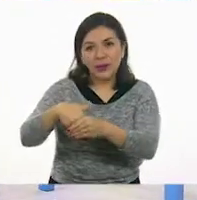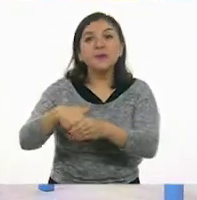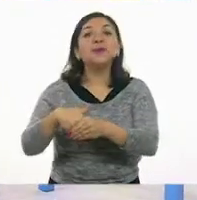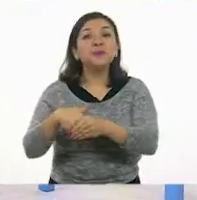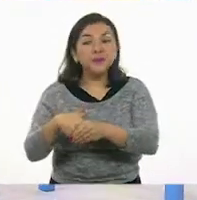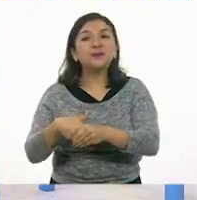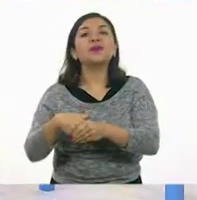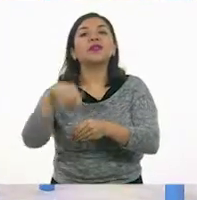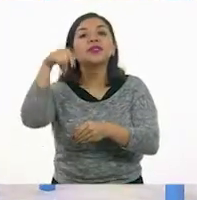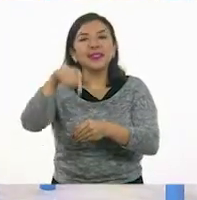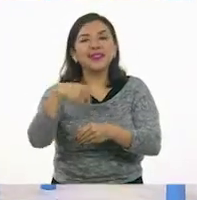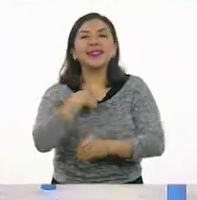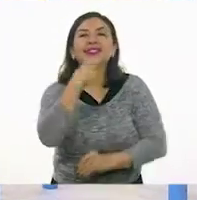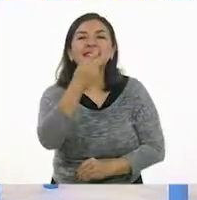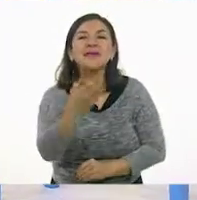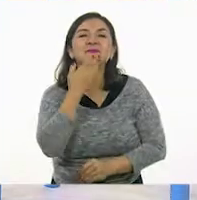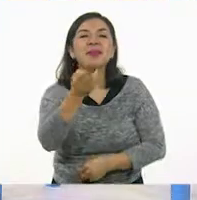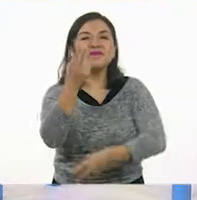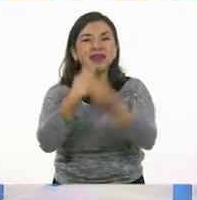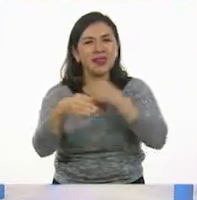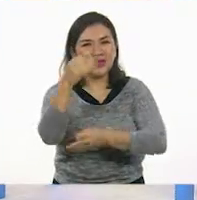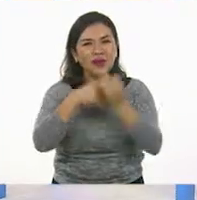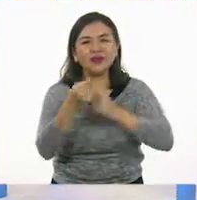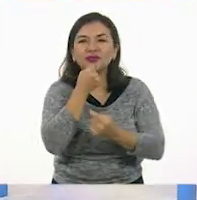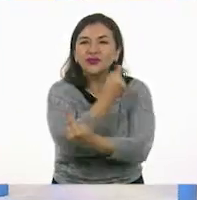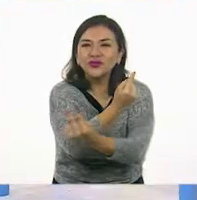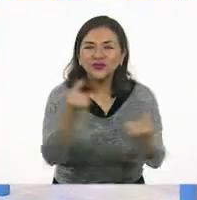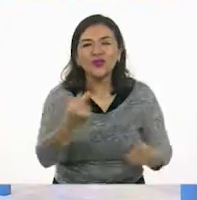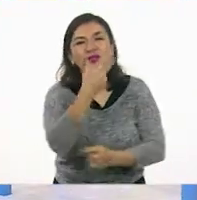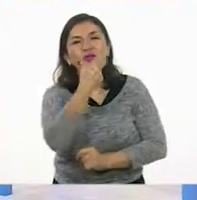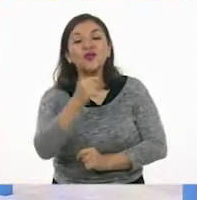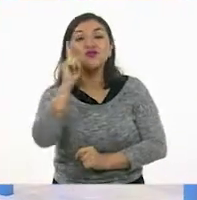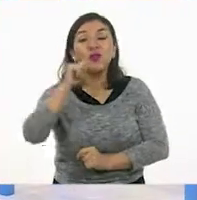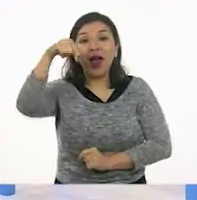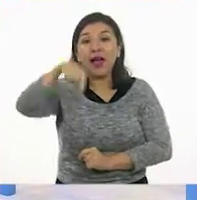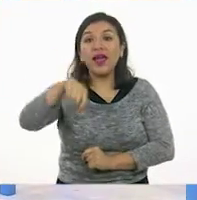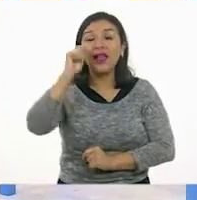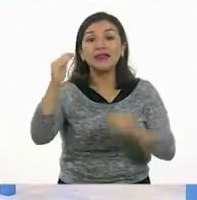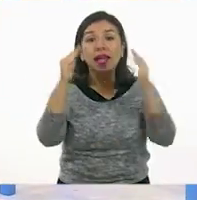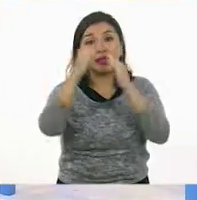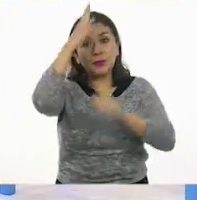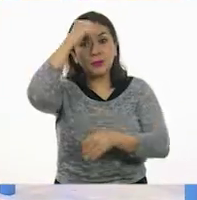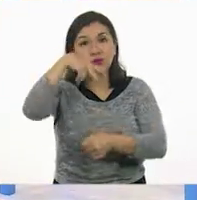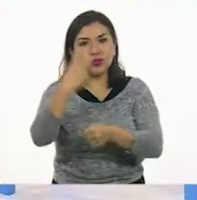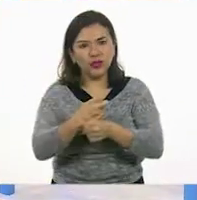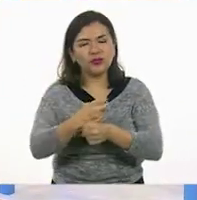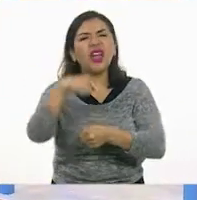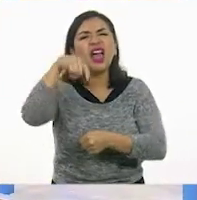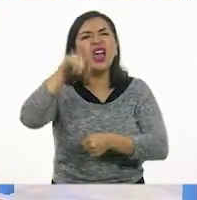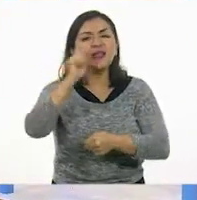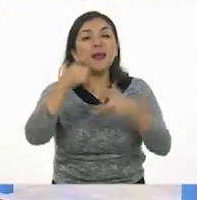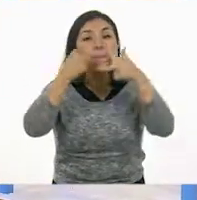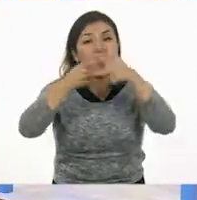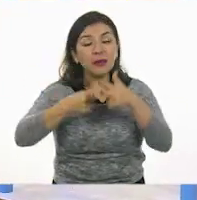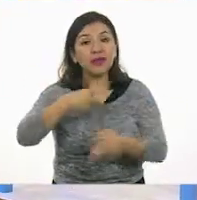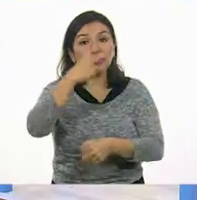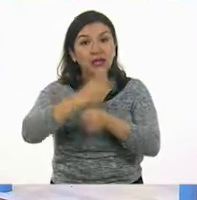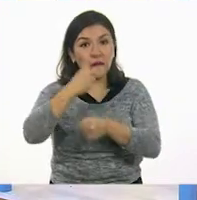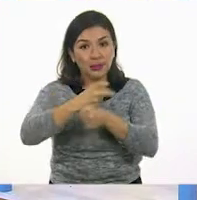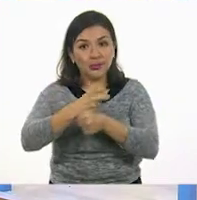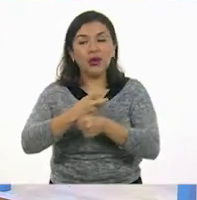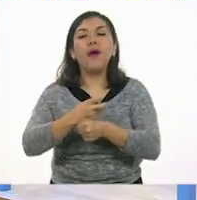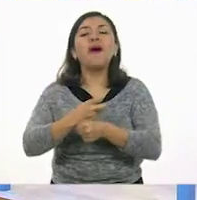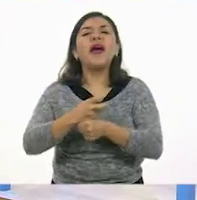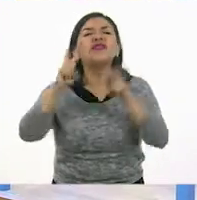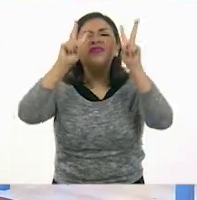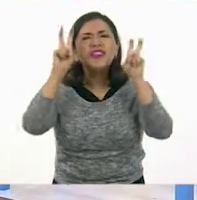y le doy la bienvenida a todas las niñas, los niños a Aprende en Casa 2. Esto es matemáticas de segundo grado.